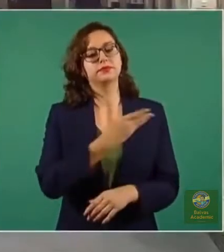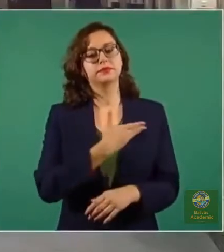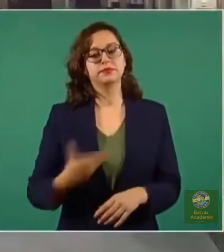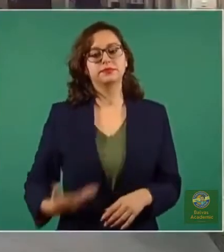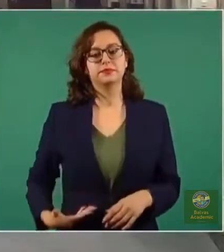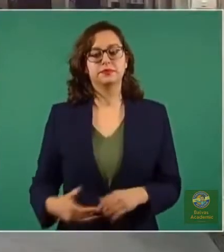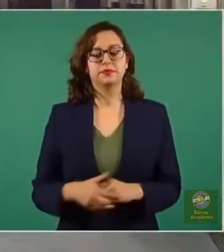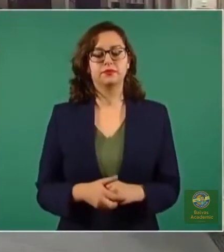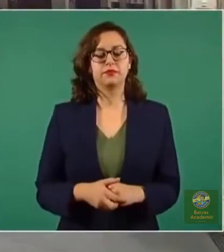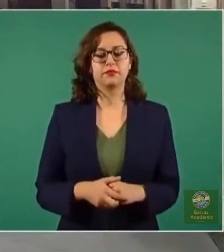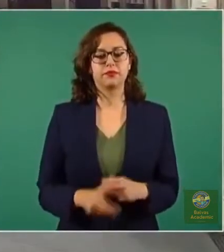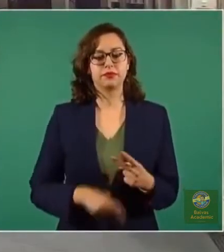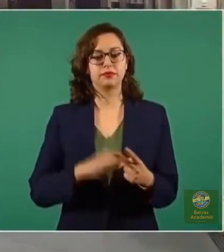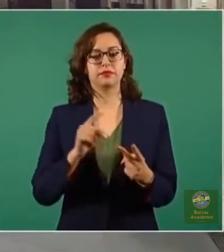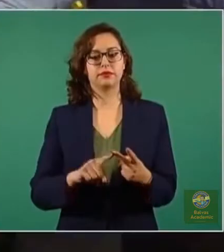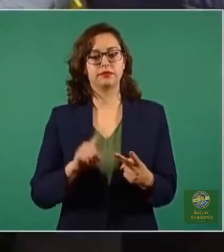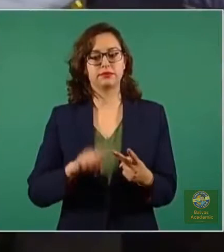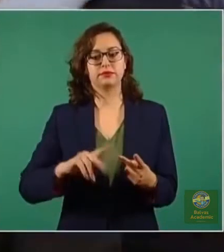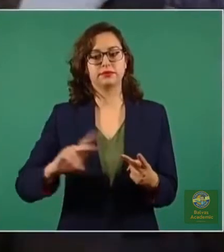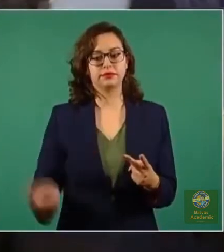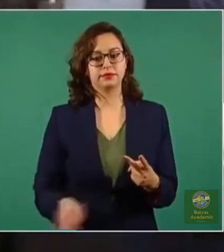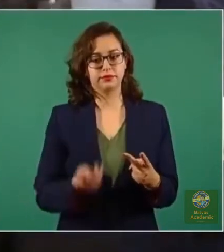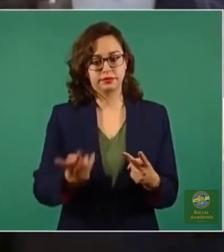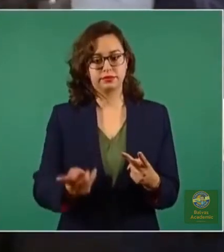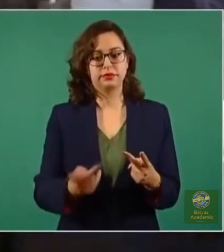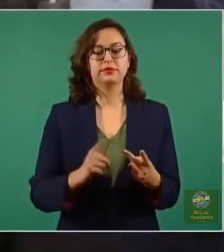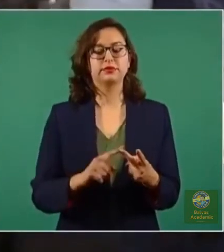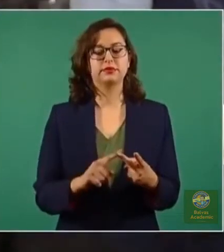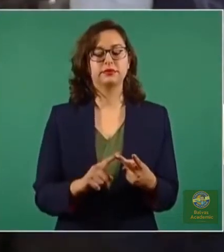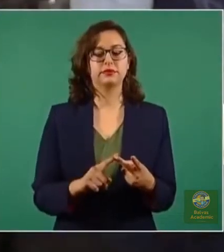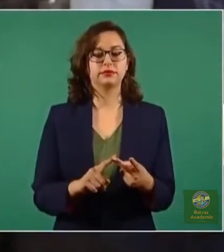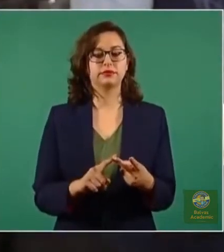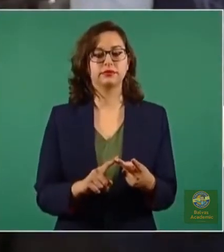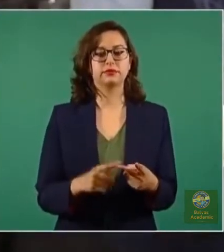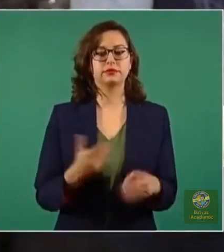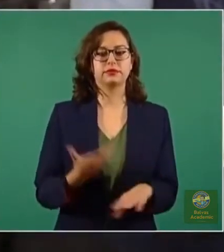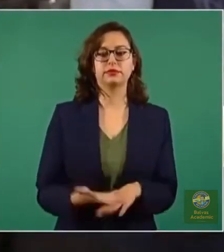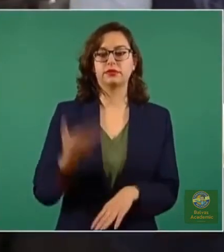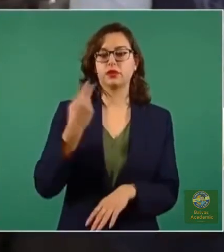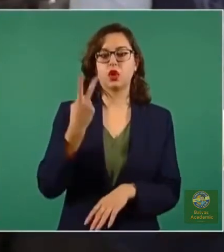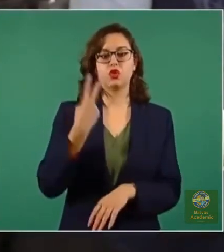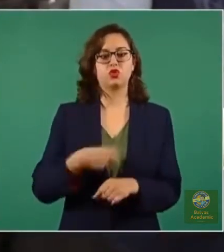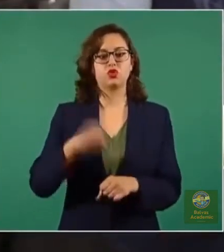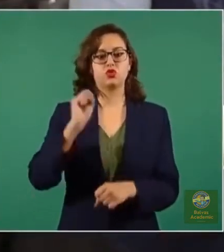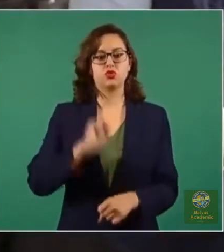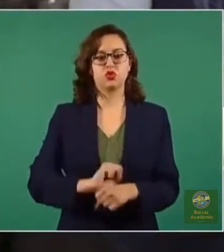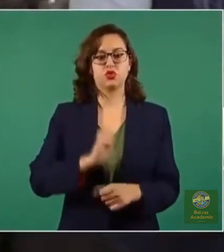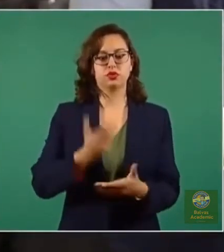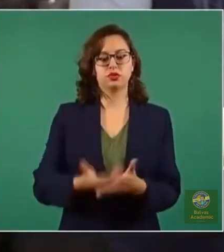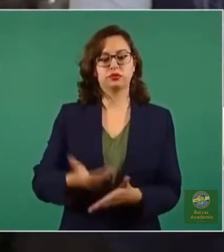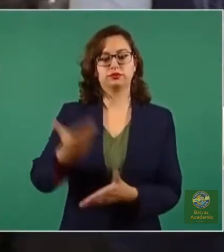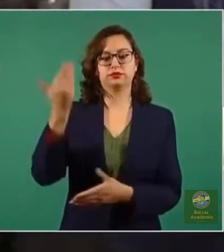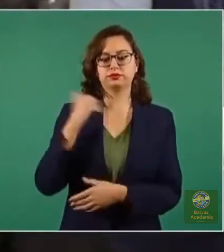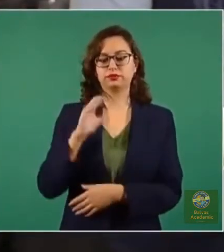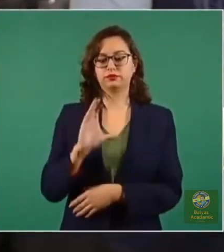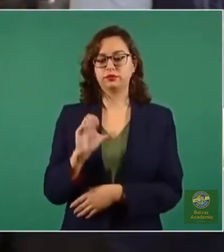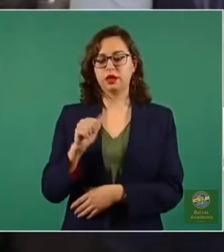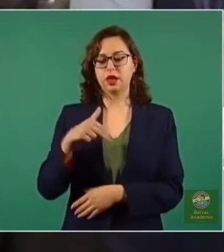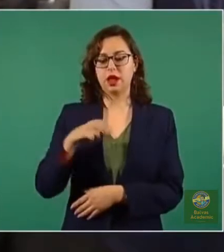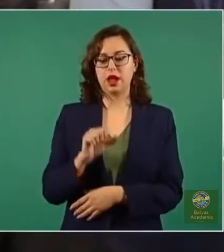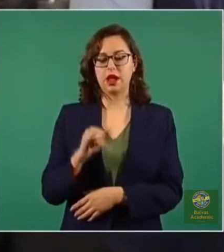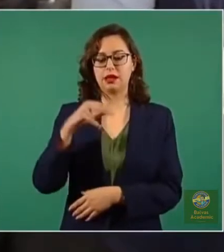Y en una segunda cuestionamiento, quisiera saber, hace como dos semanas aproximadamente, Cancino hace la